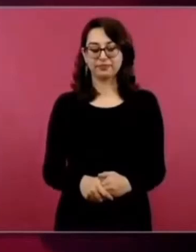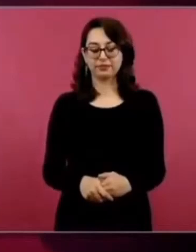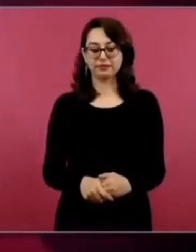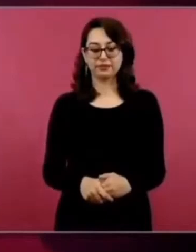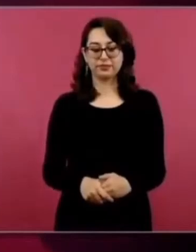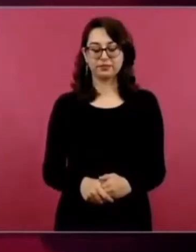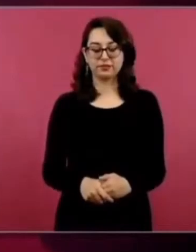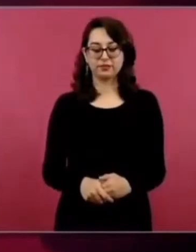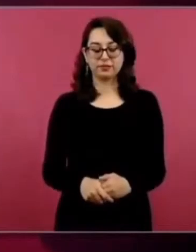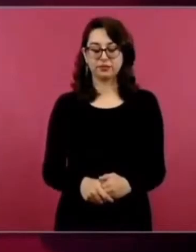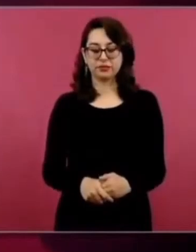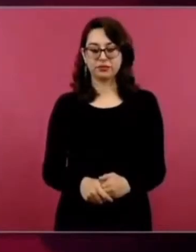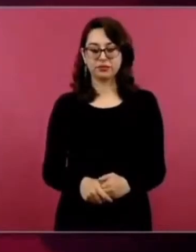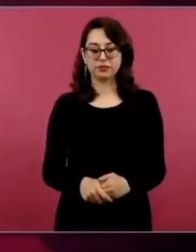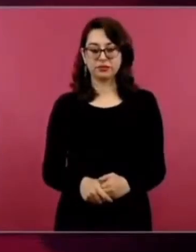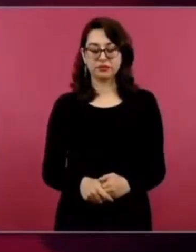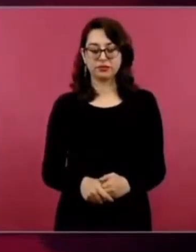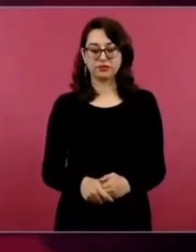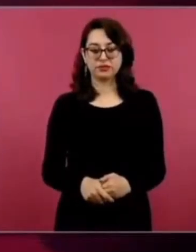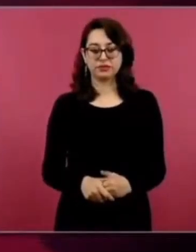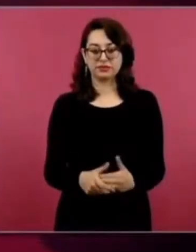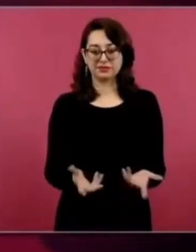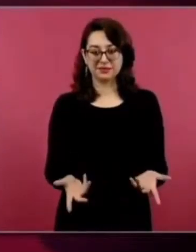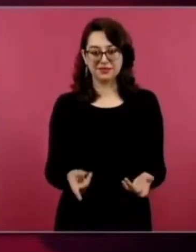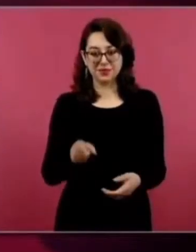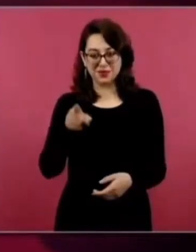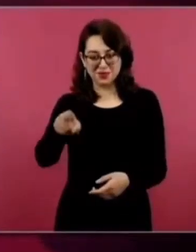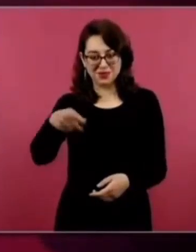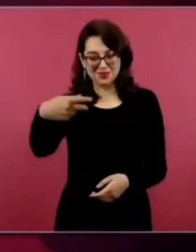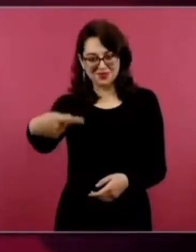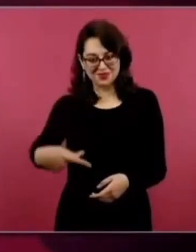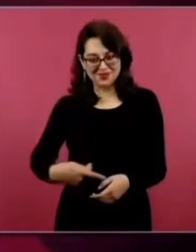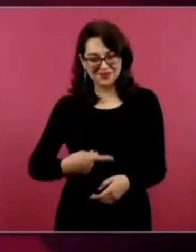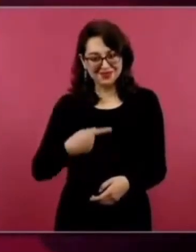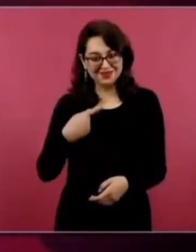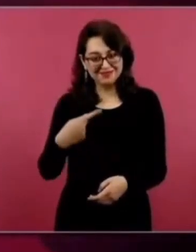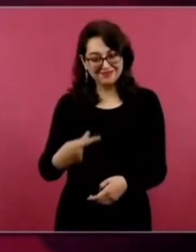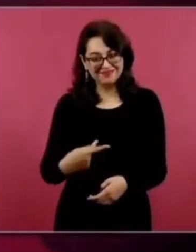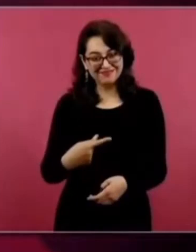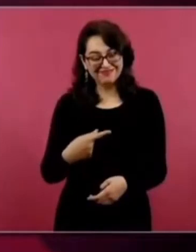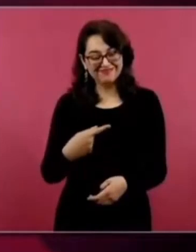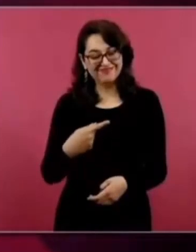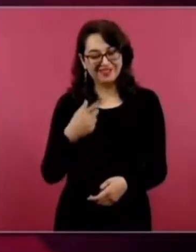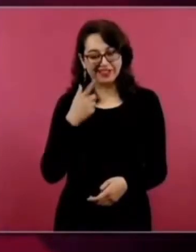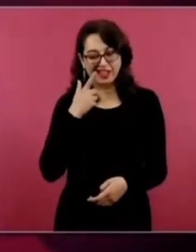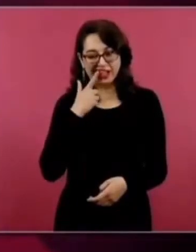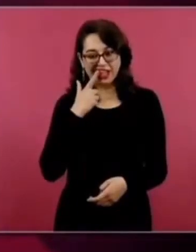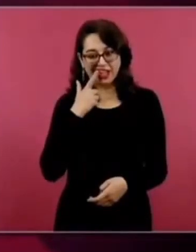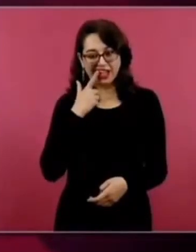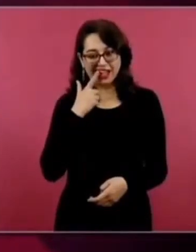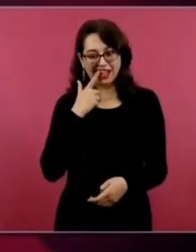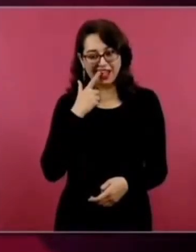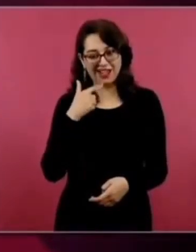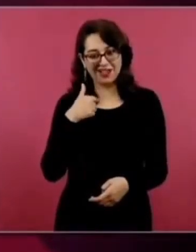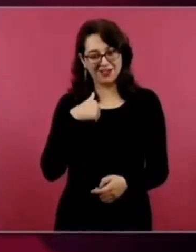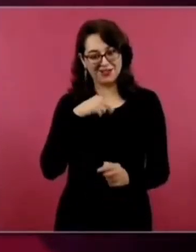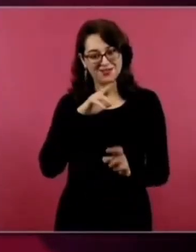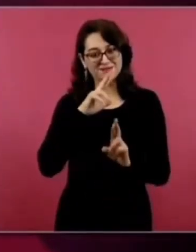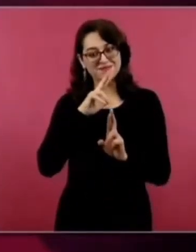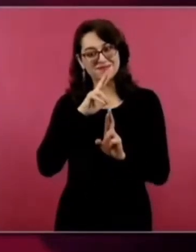Imagínese si yo contesto mañana las ocho columnas del Universal.